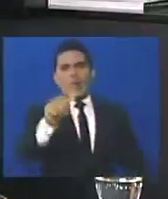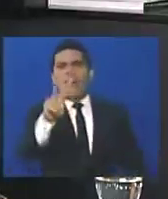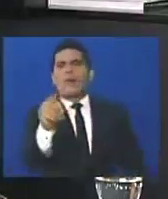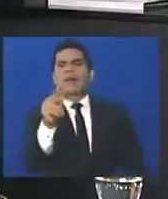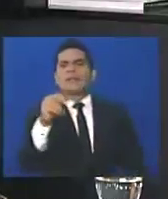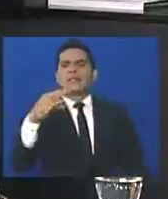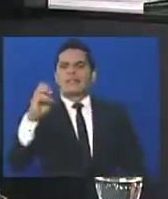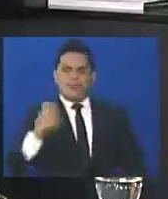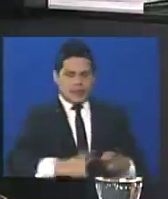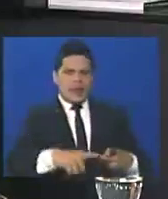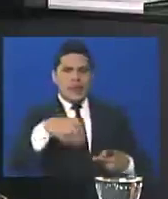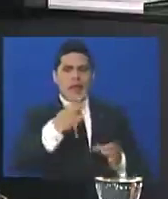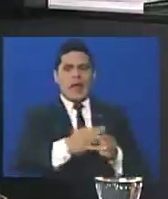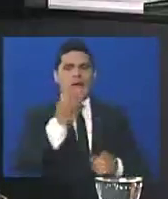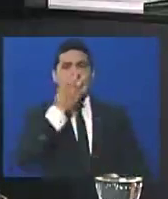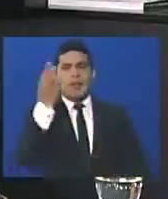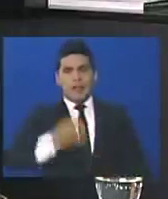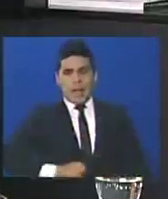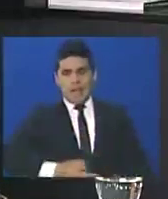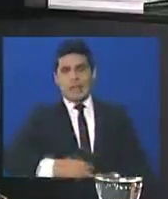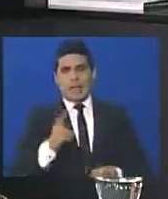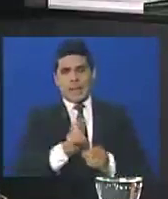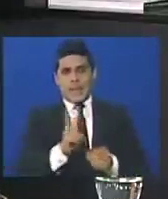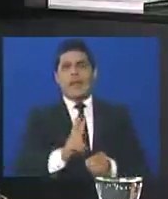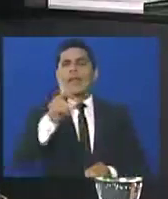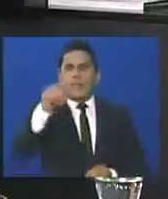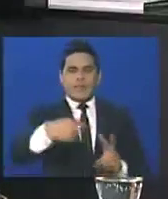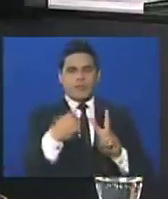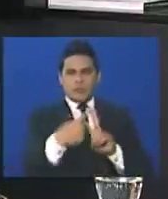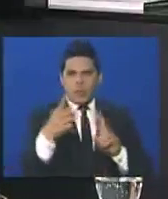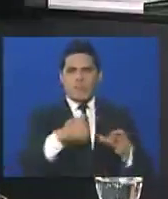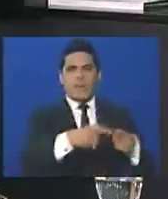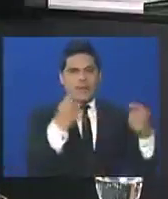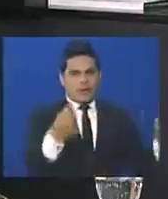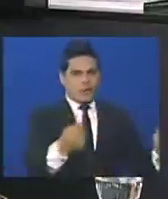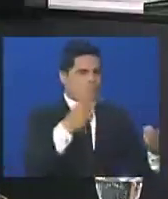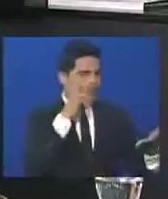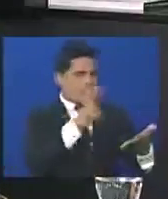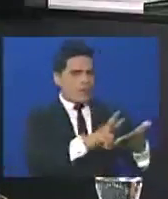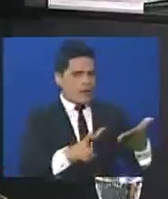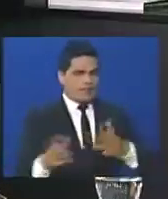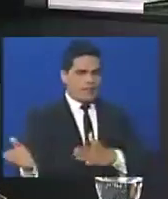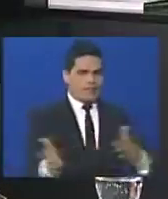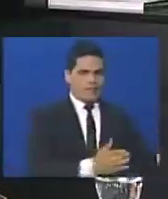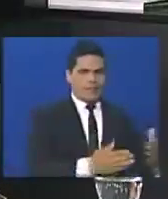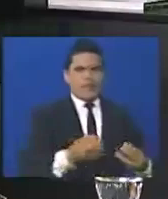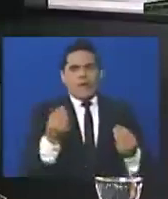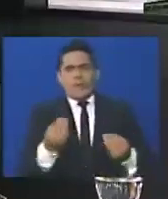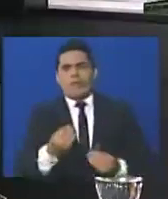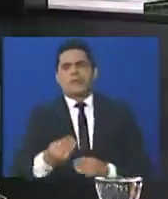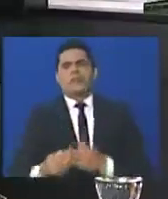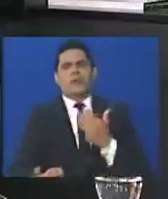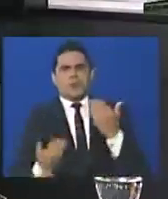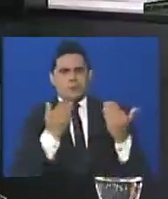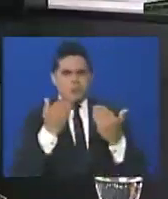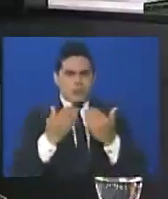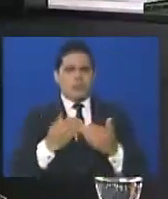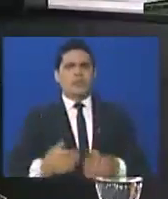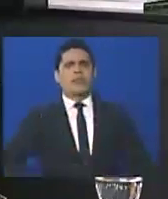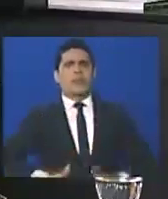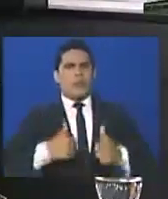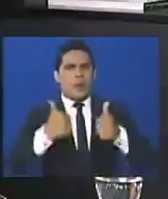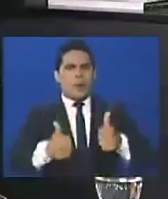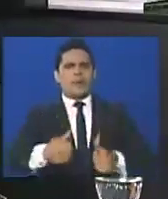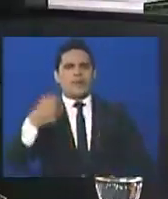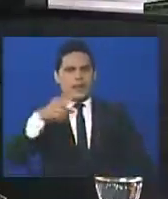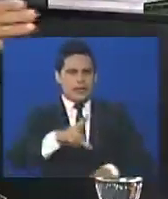todos esos elementos de feedback en nuestro trabajo. Bien, no necesita mucha presentación, además vamos a hablar de cosas muy